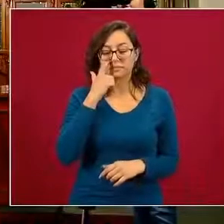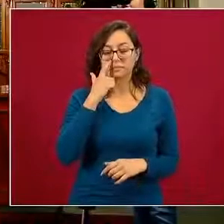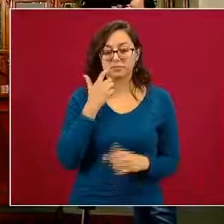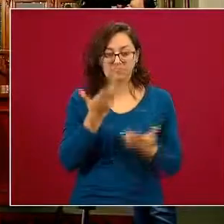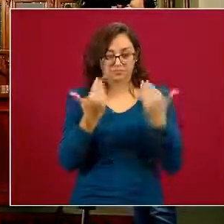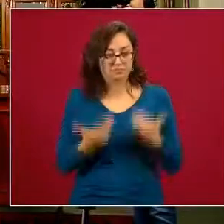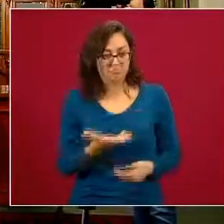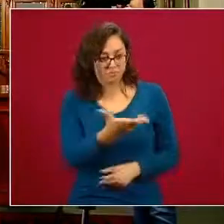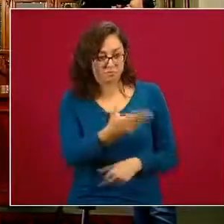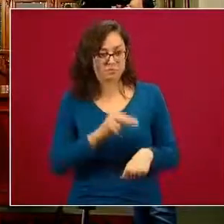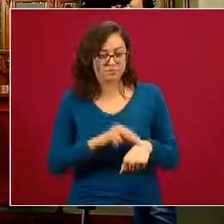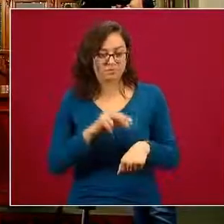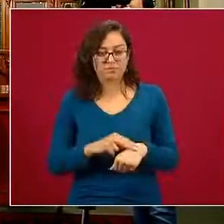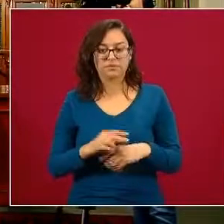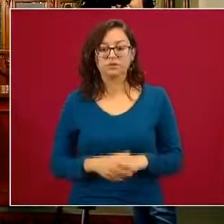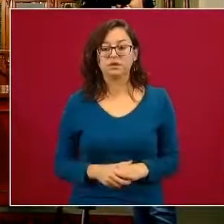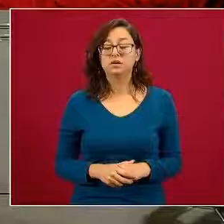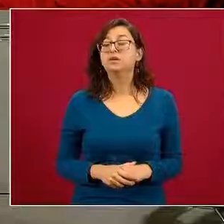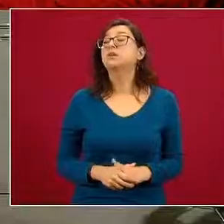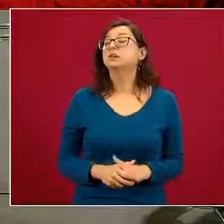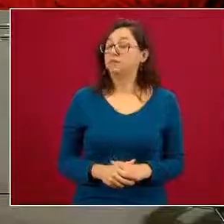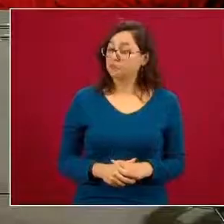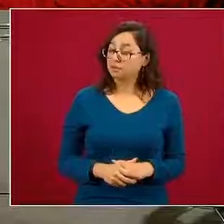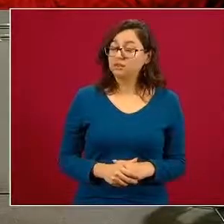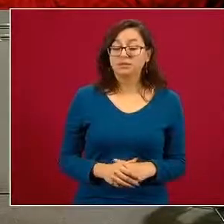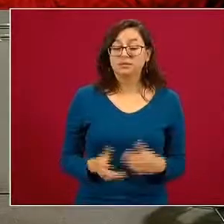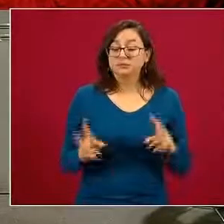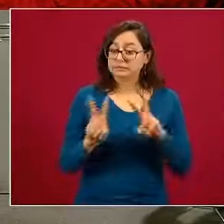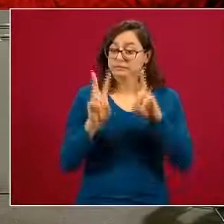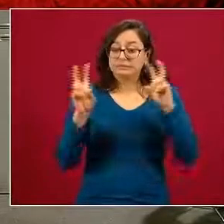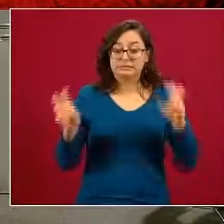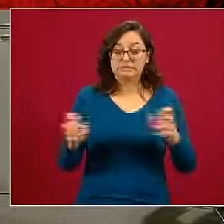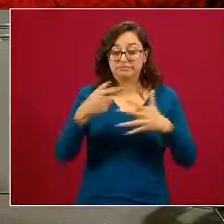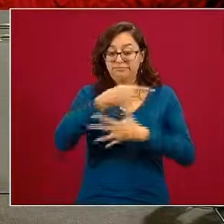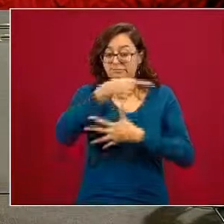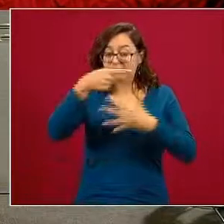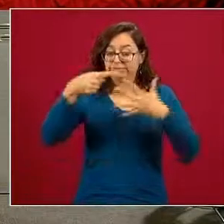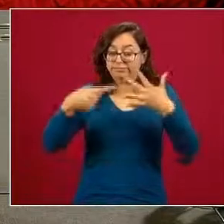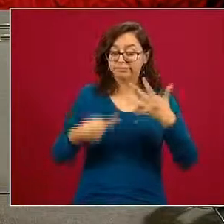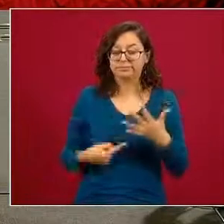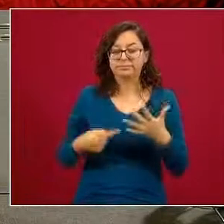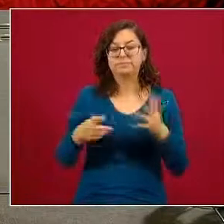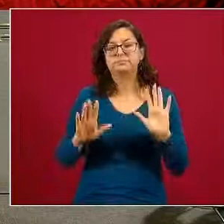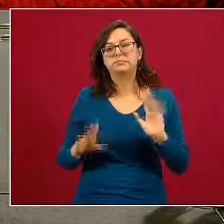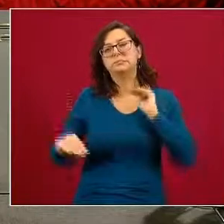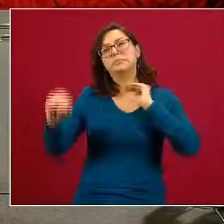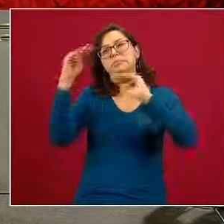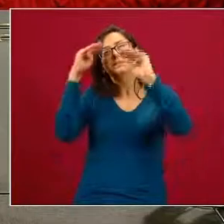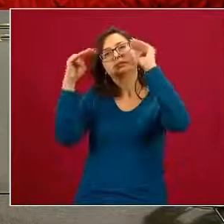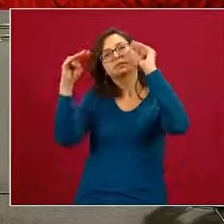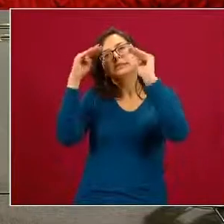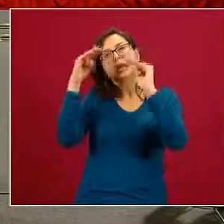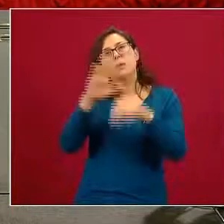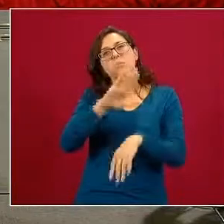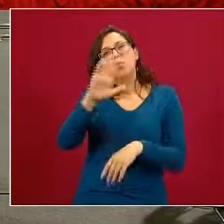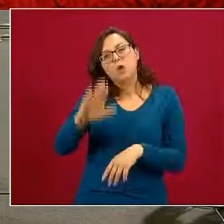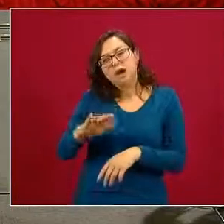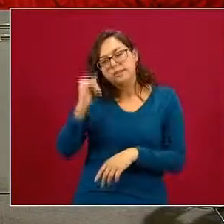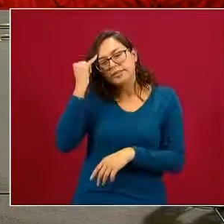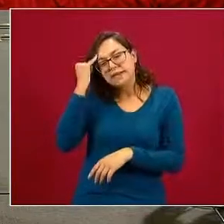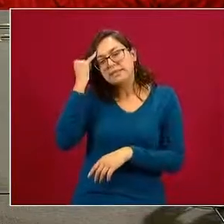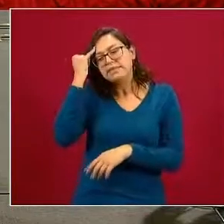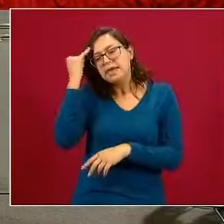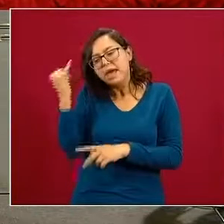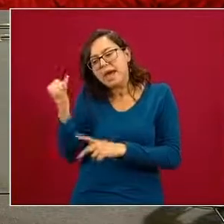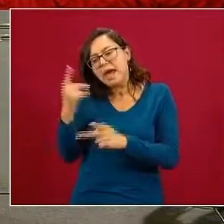es todo un espectro que tenemos contemplado desde fantasías de muerte ideación suicida pensamiento